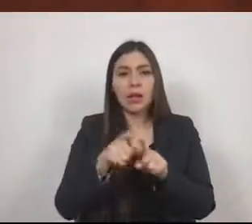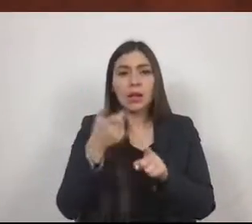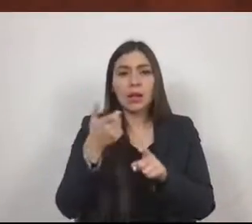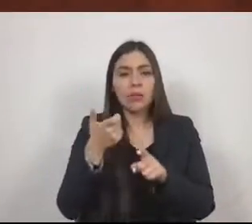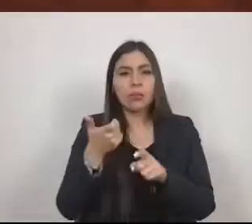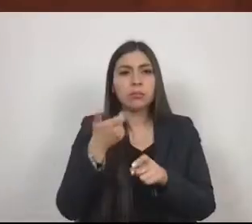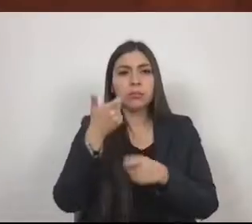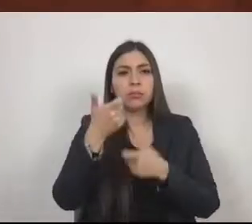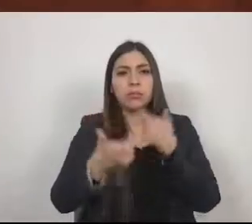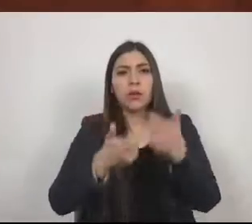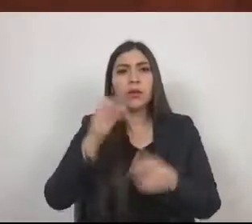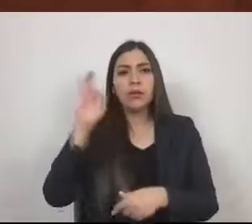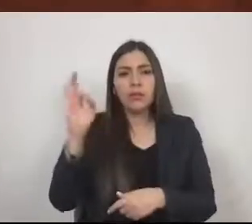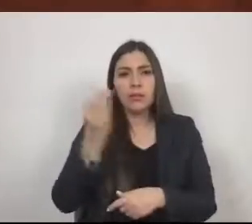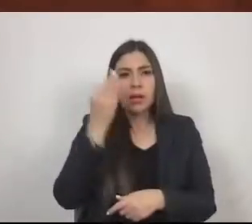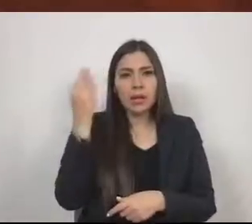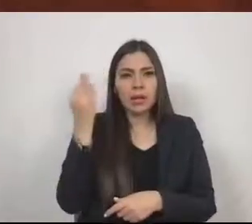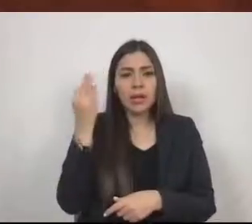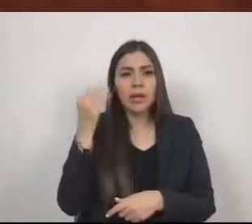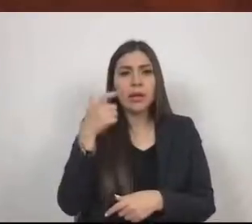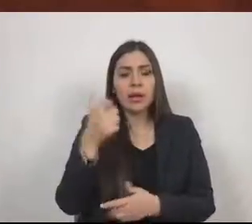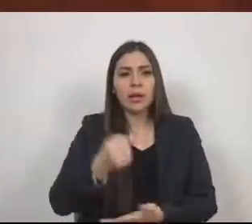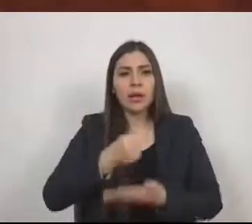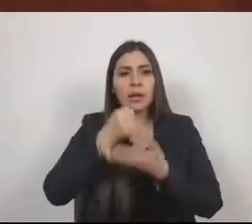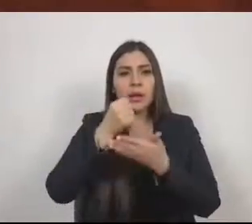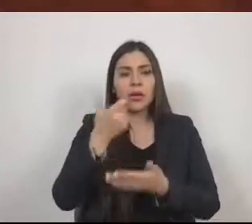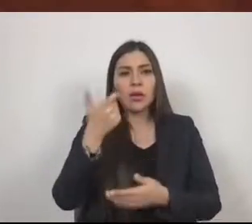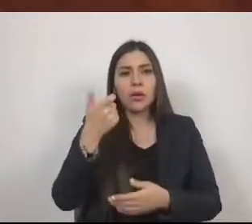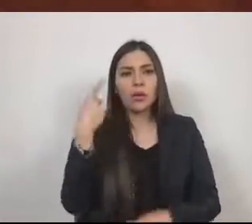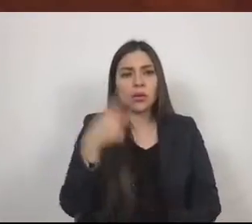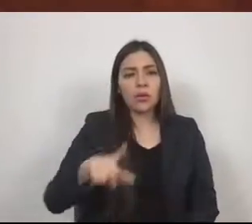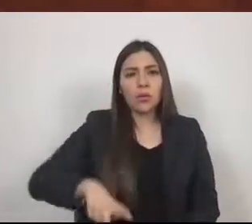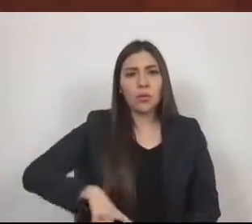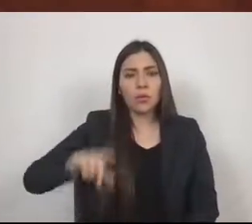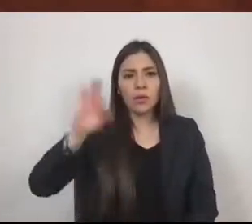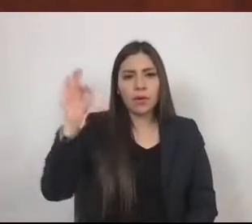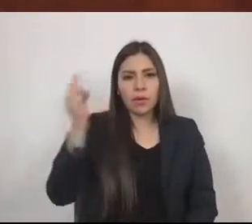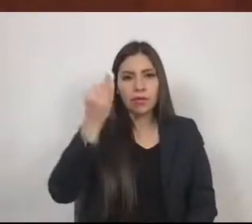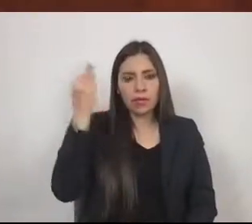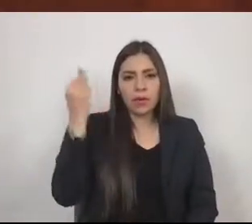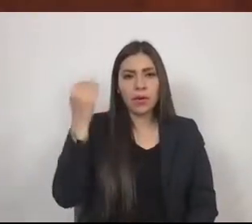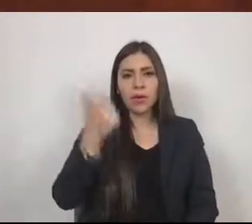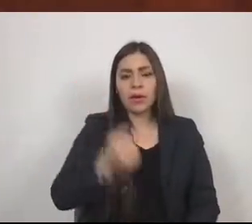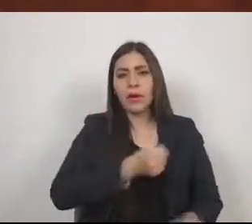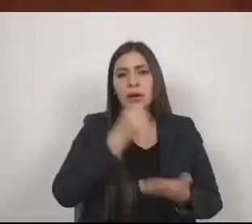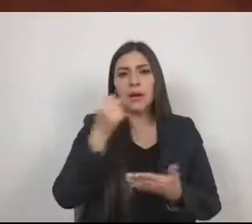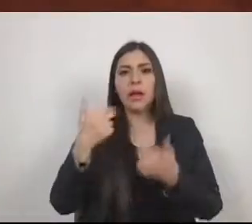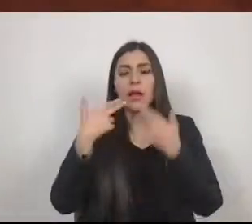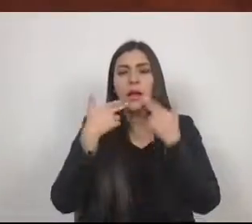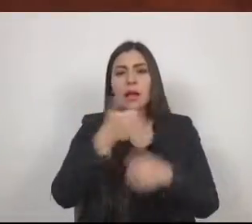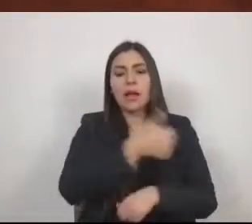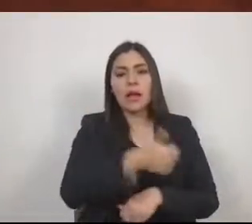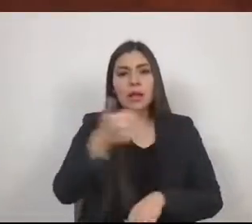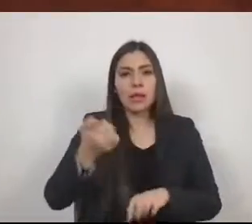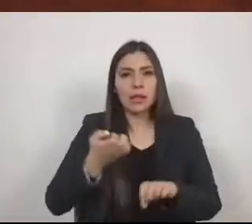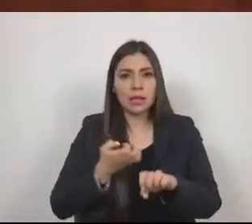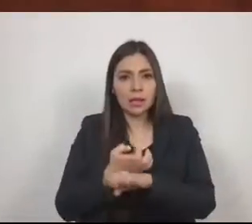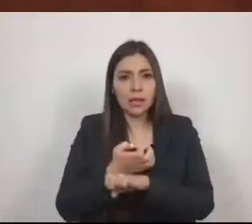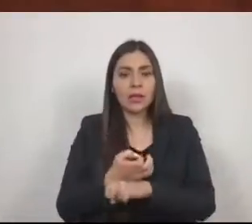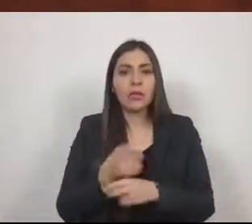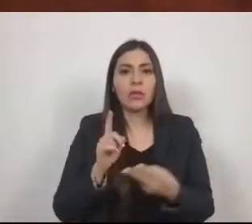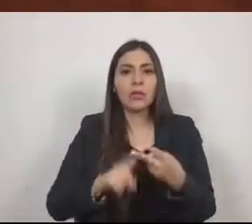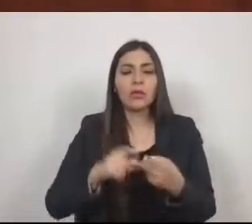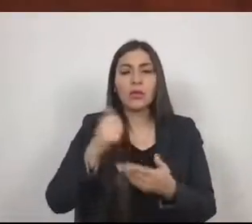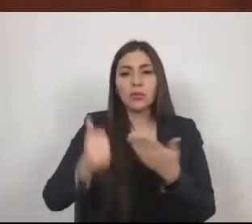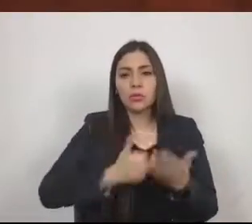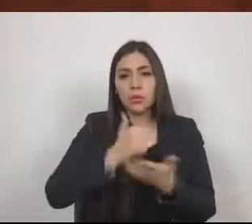federales como recursos de la federación, transfiere a las haciendas públicas de los estados, la Ciudad de México y